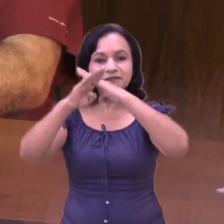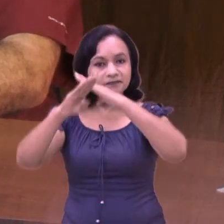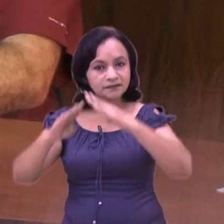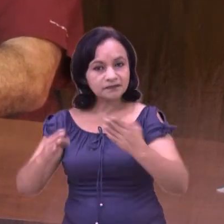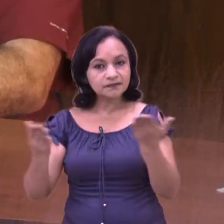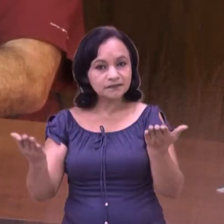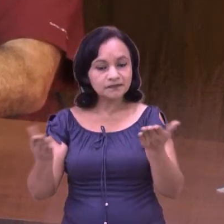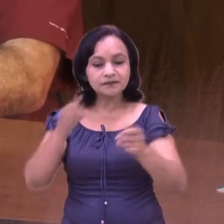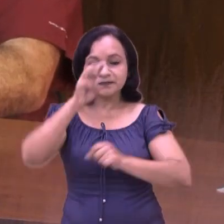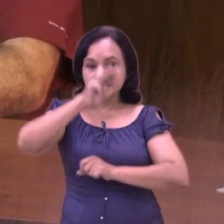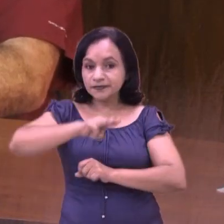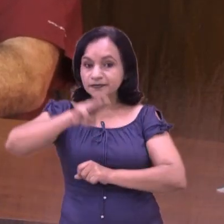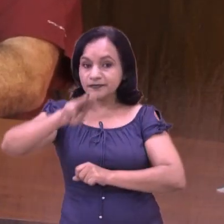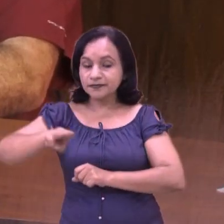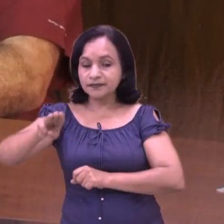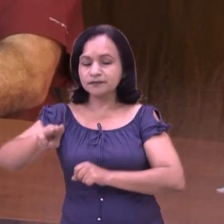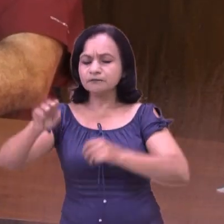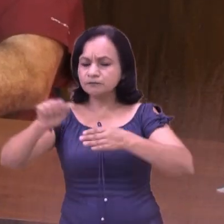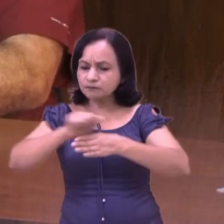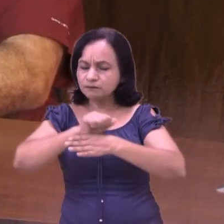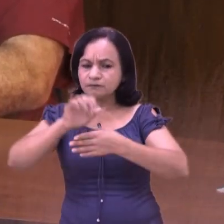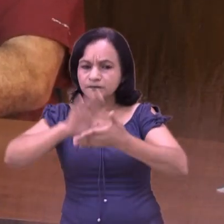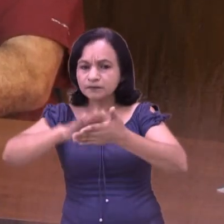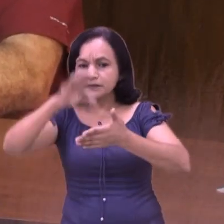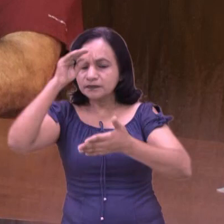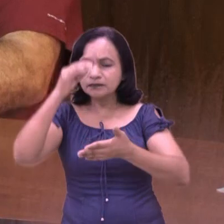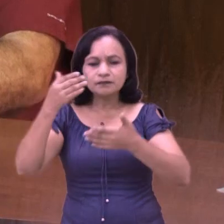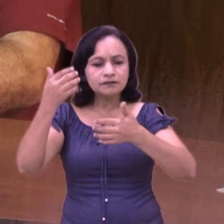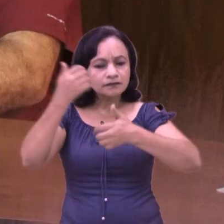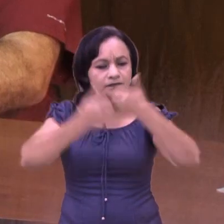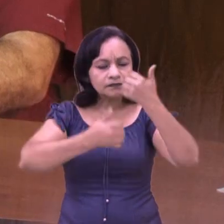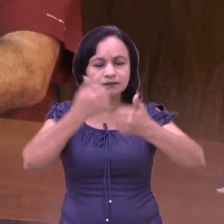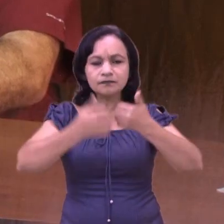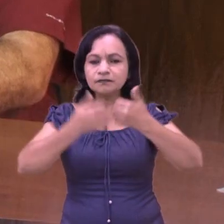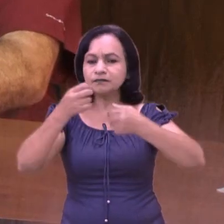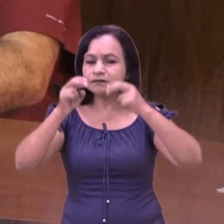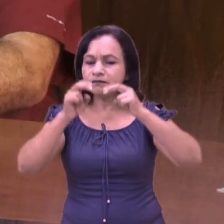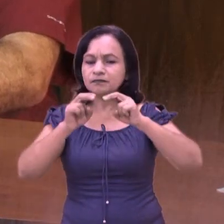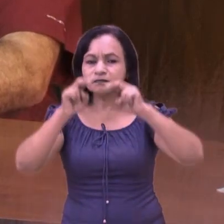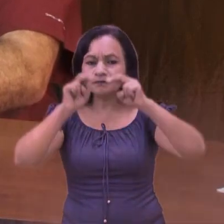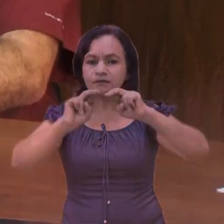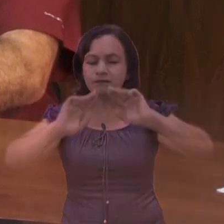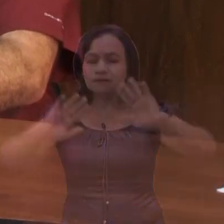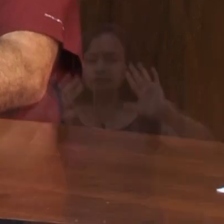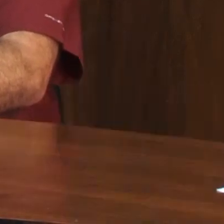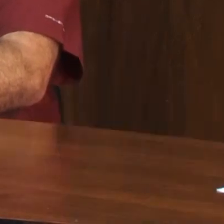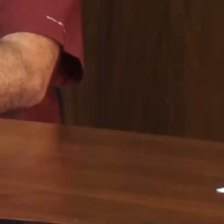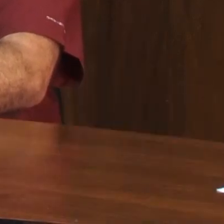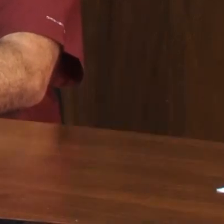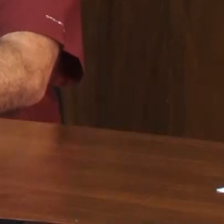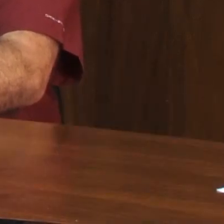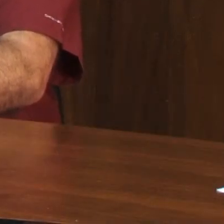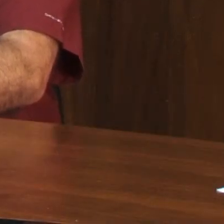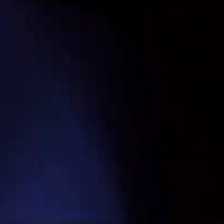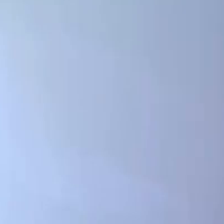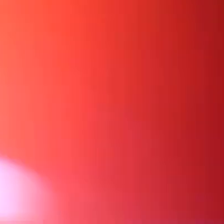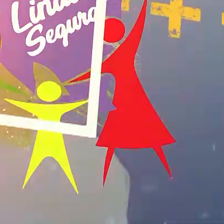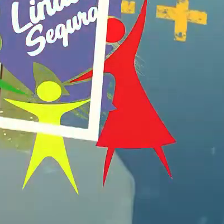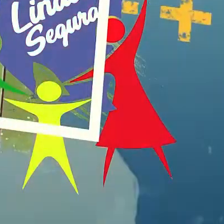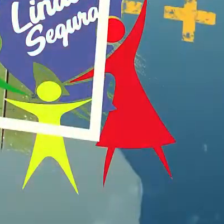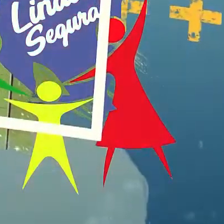a cualquier situación de riesgo, una Matagalpa verde conservada, estamos trabajando en eso también.